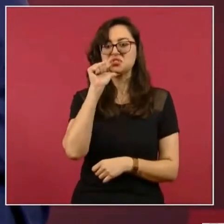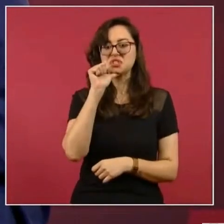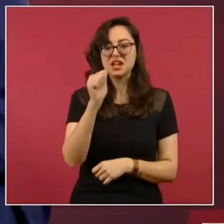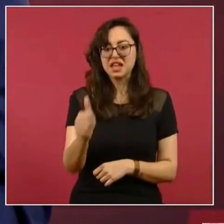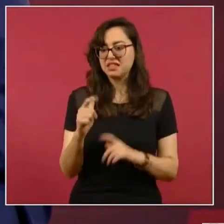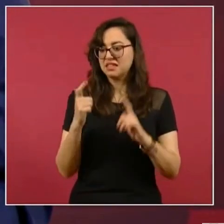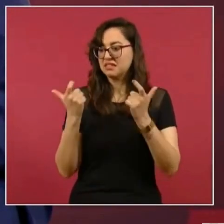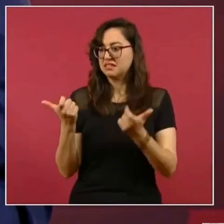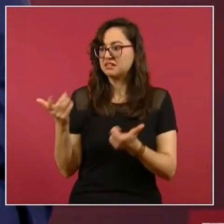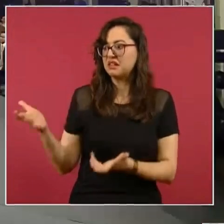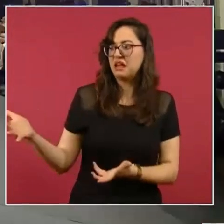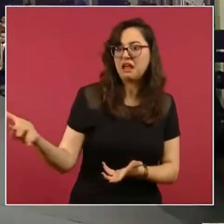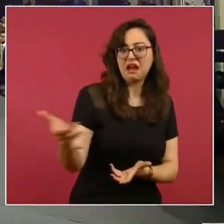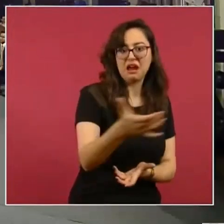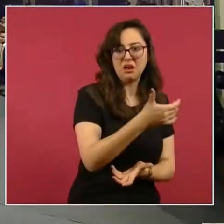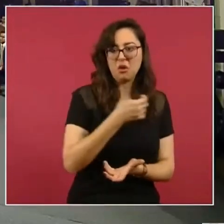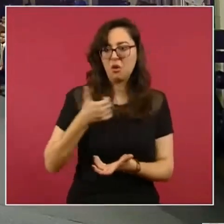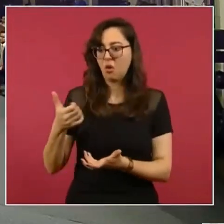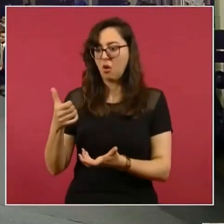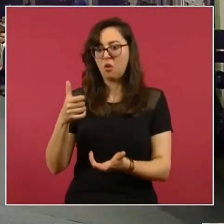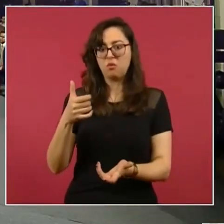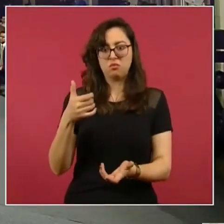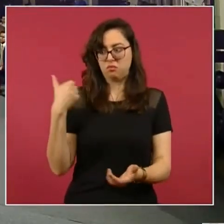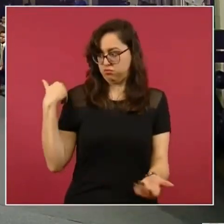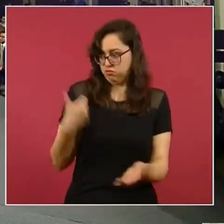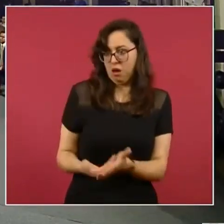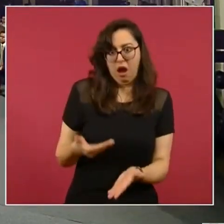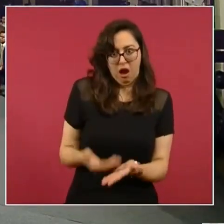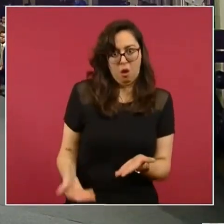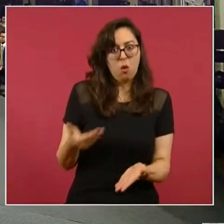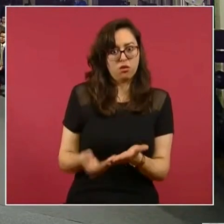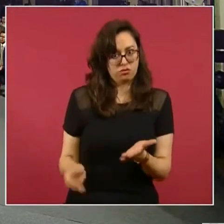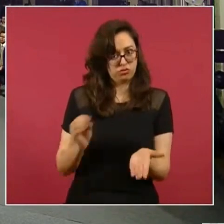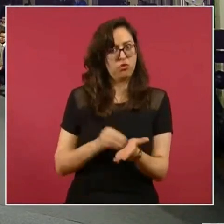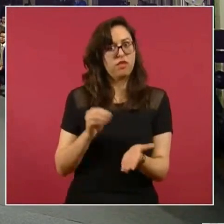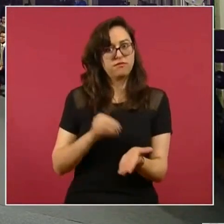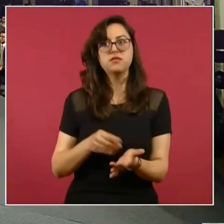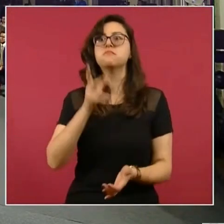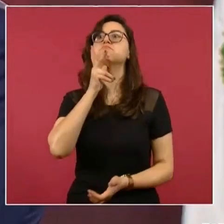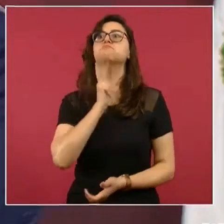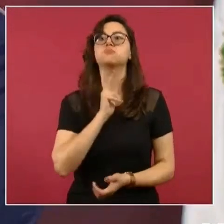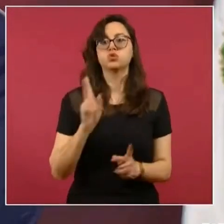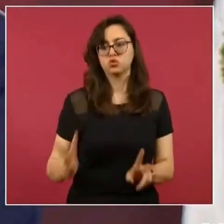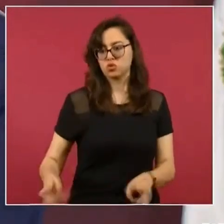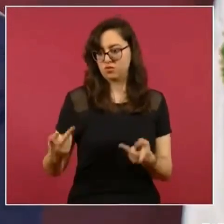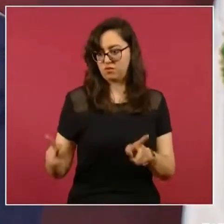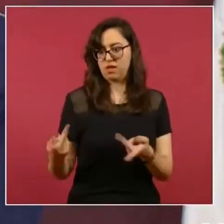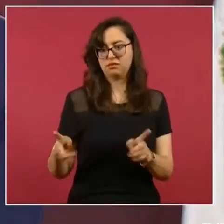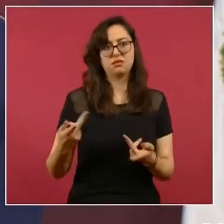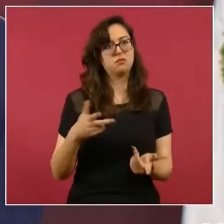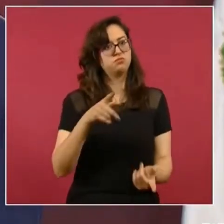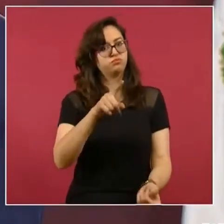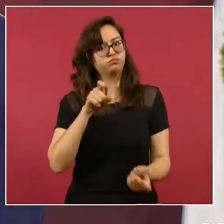ingresos que obtiene la nación por el petróleo.